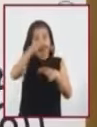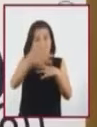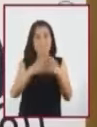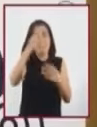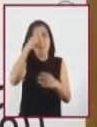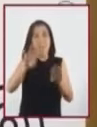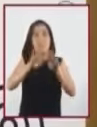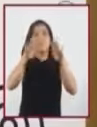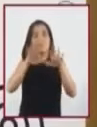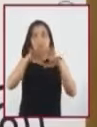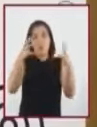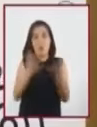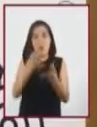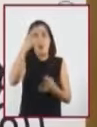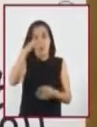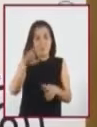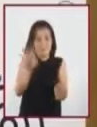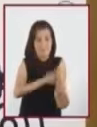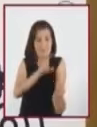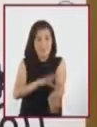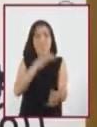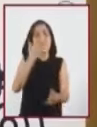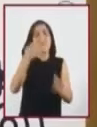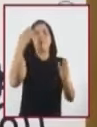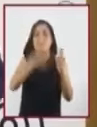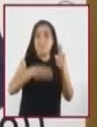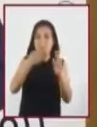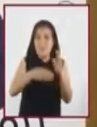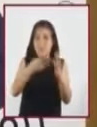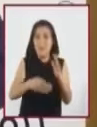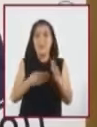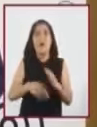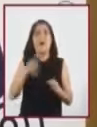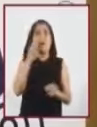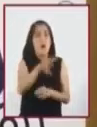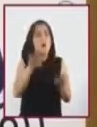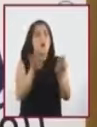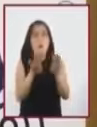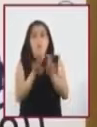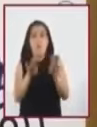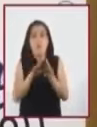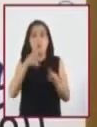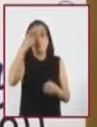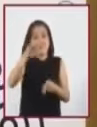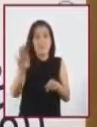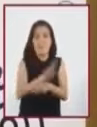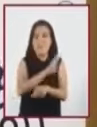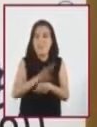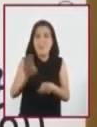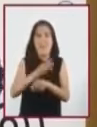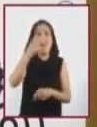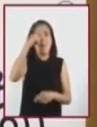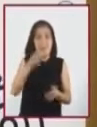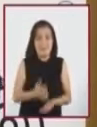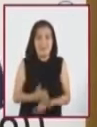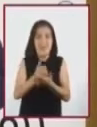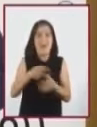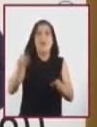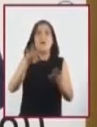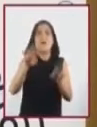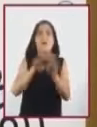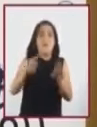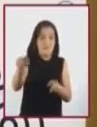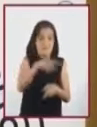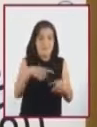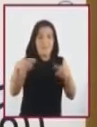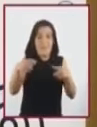importante en la industria electrónica y microelectrónica, siendo un material básico para la creación de obleas, que se utilizan en una